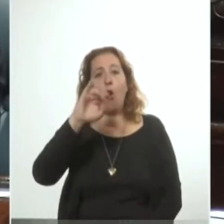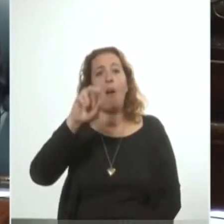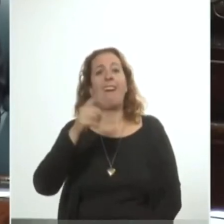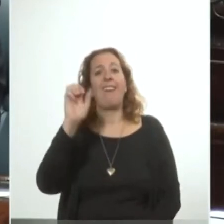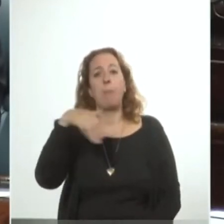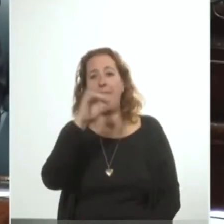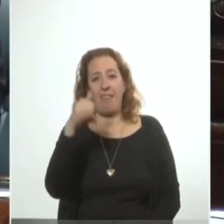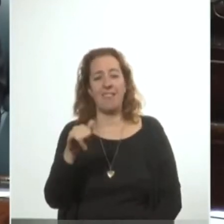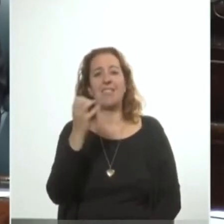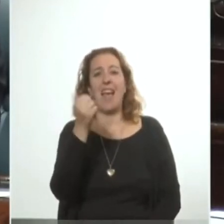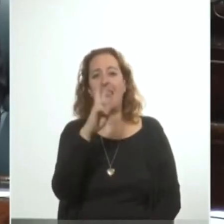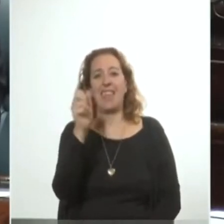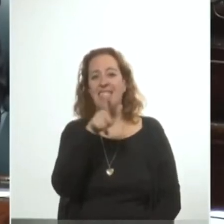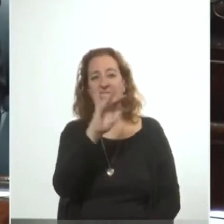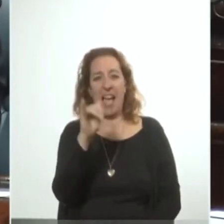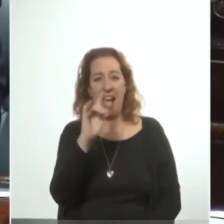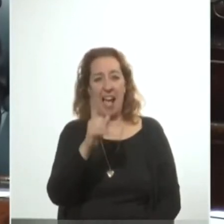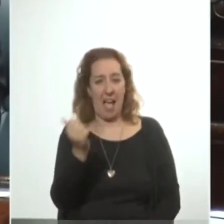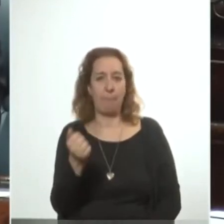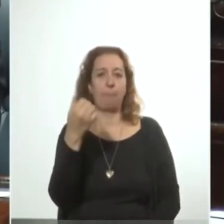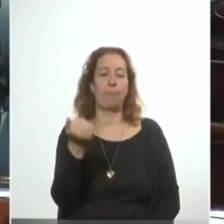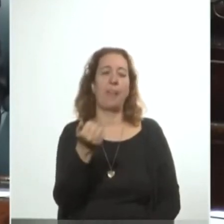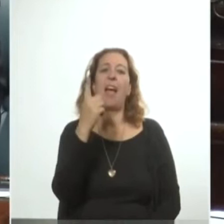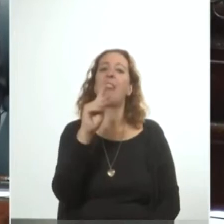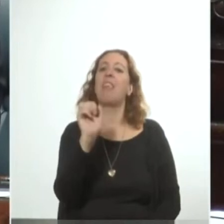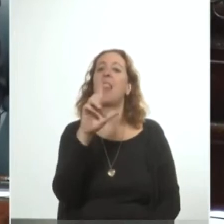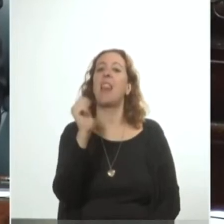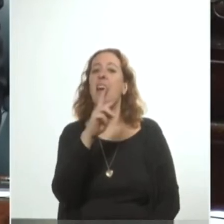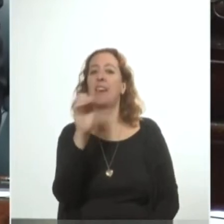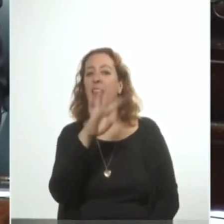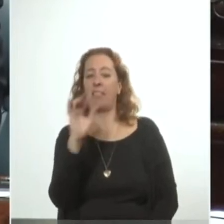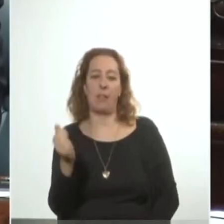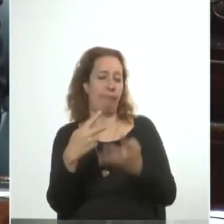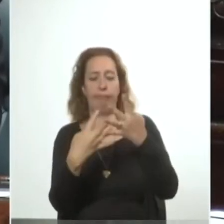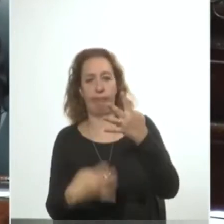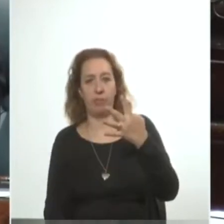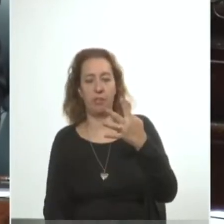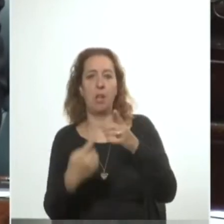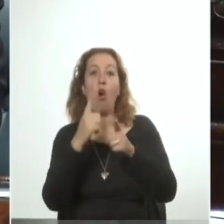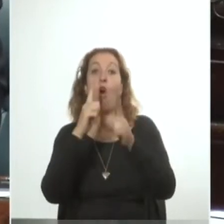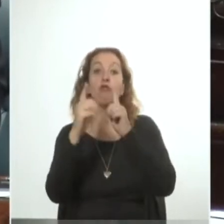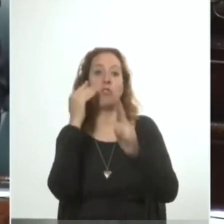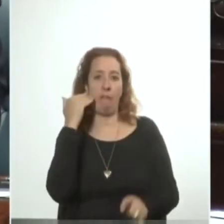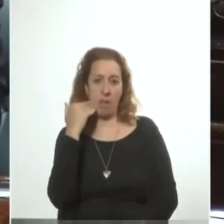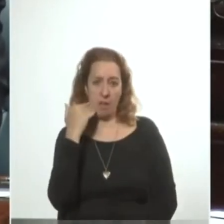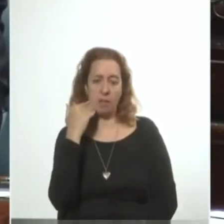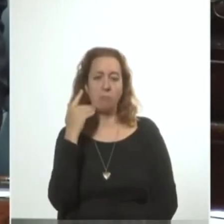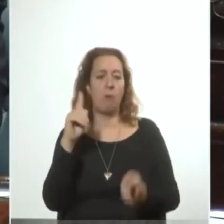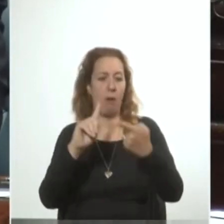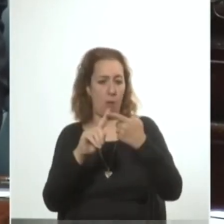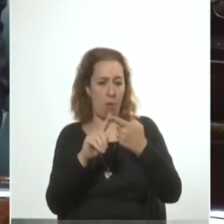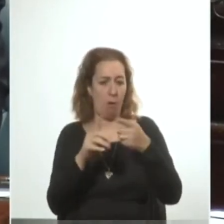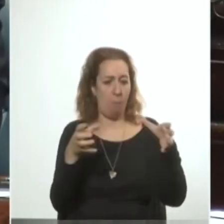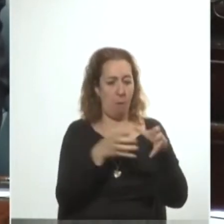Adela Arreta, de Bayardo Bengoa, de Ofelia Greci. El 11 de abril se logra un acuerdo del Partido